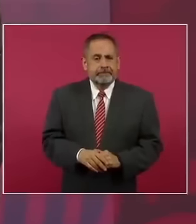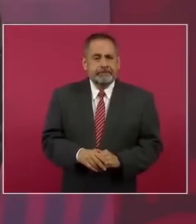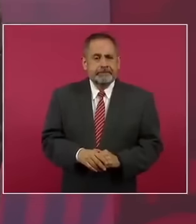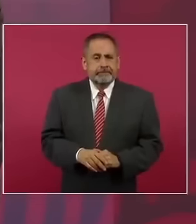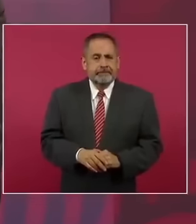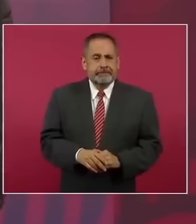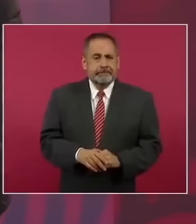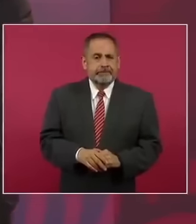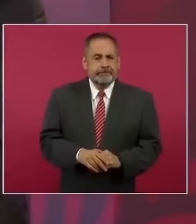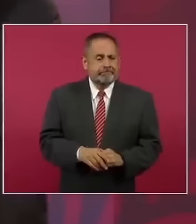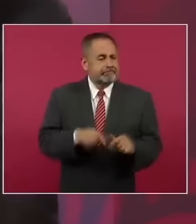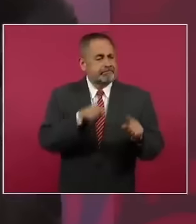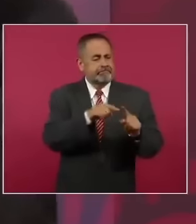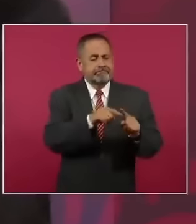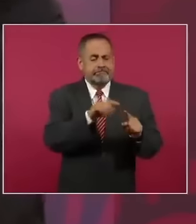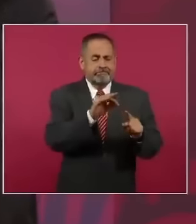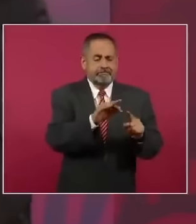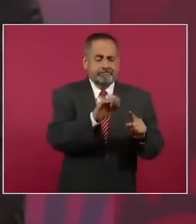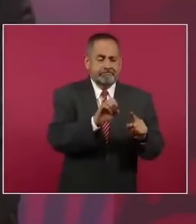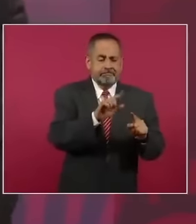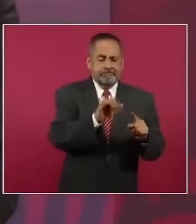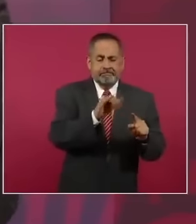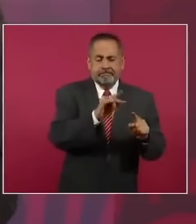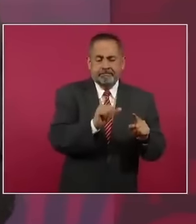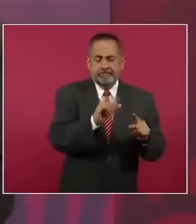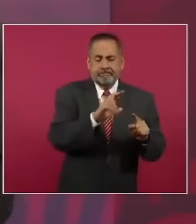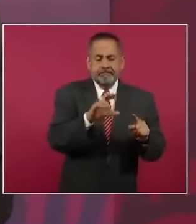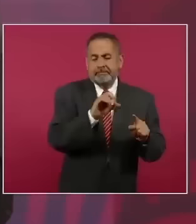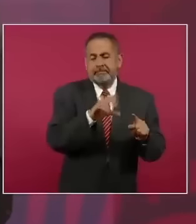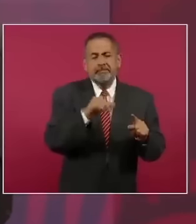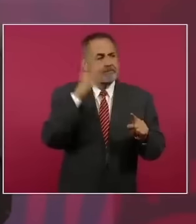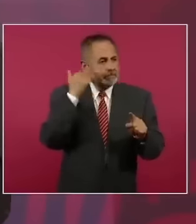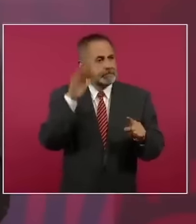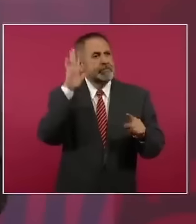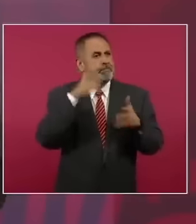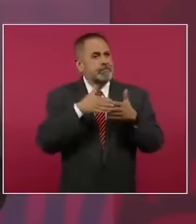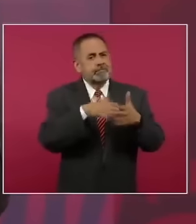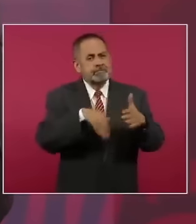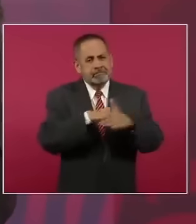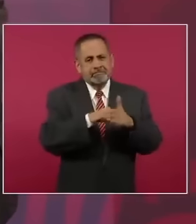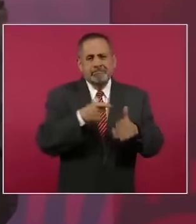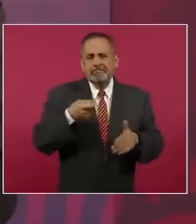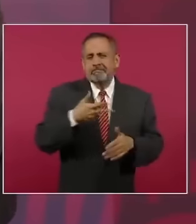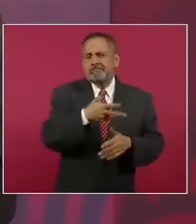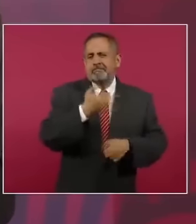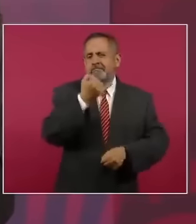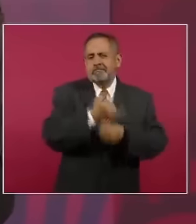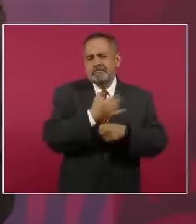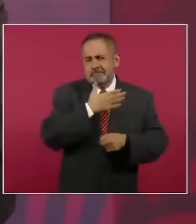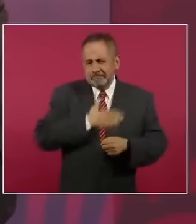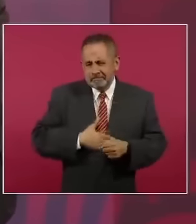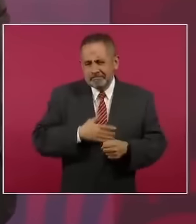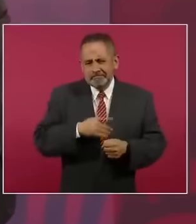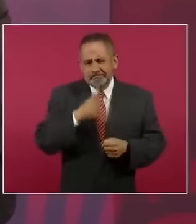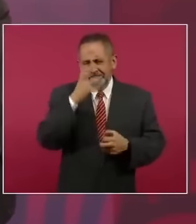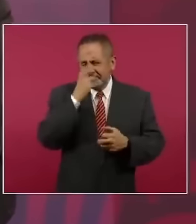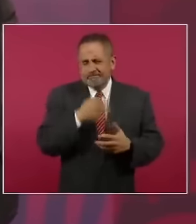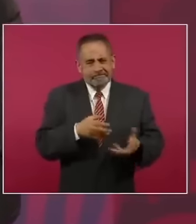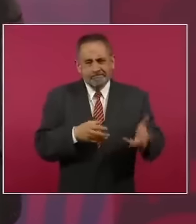pues es el puerto de la injusticia, de la tristeza, porque